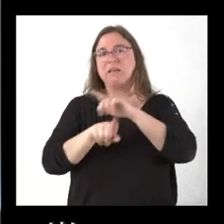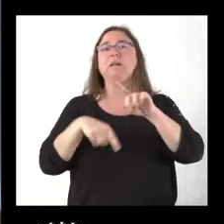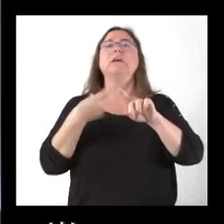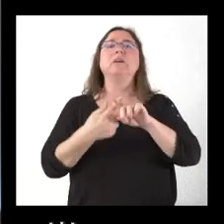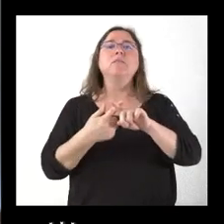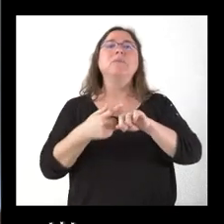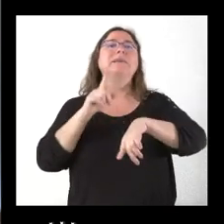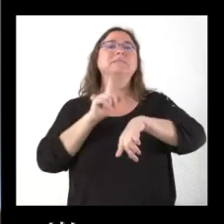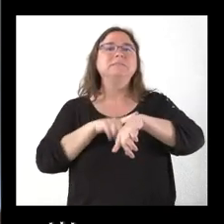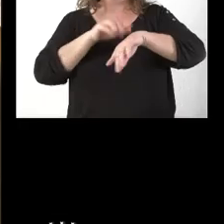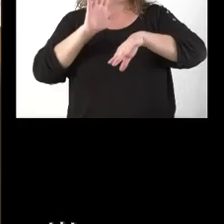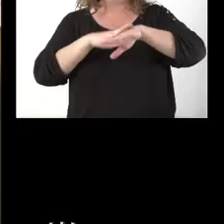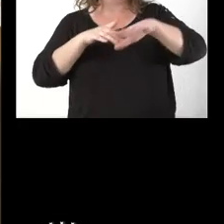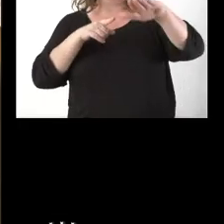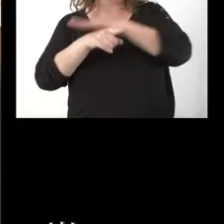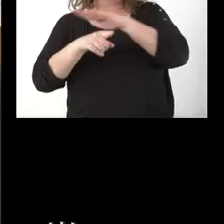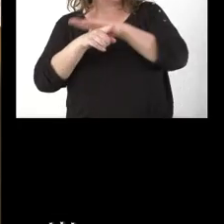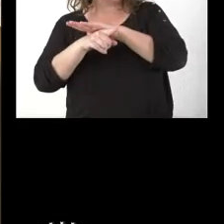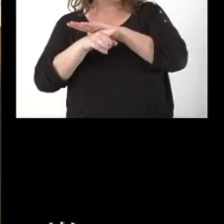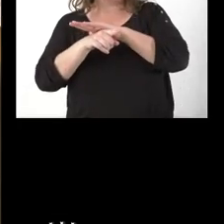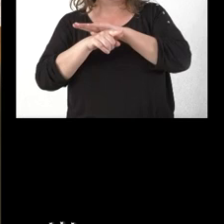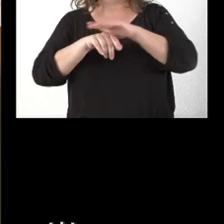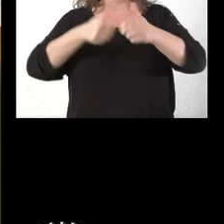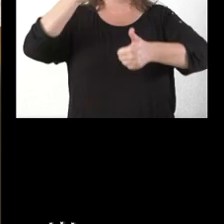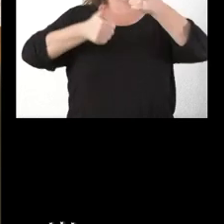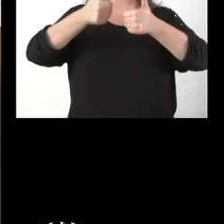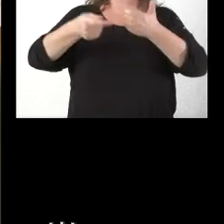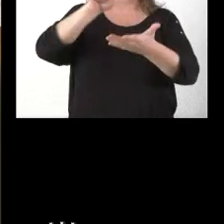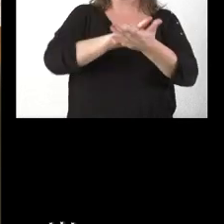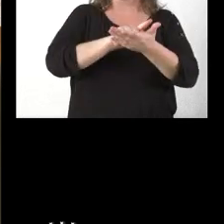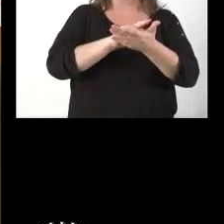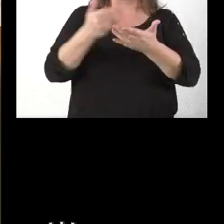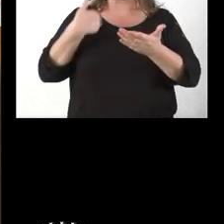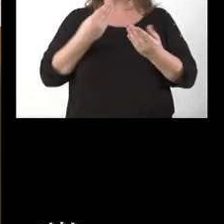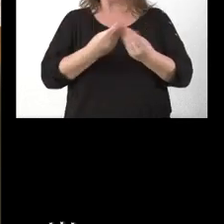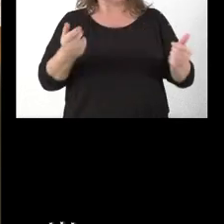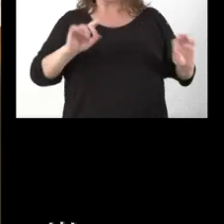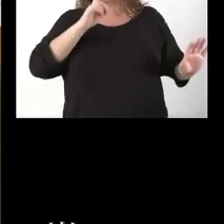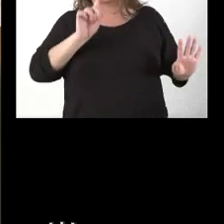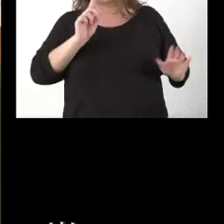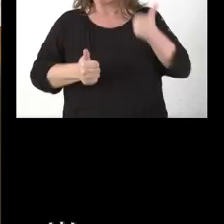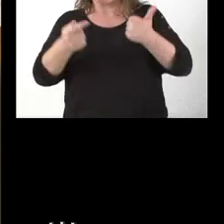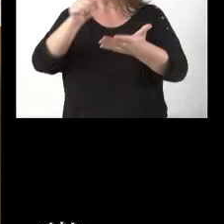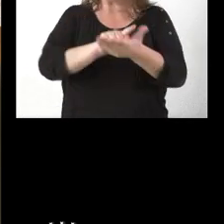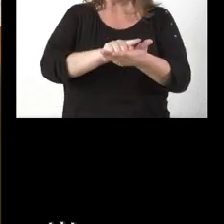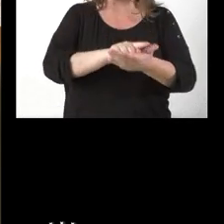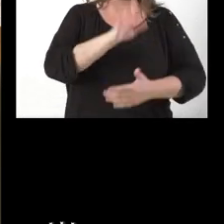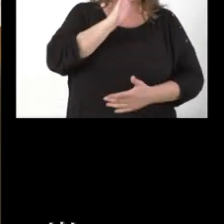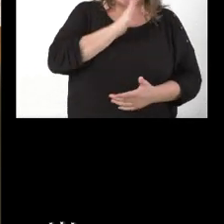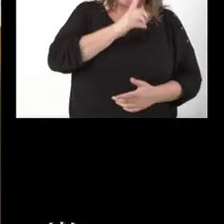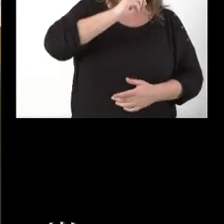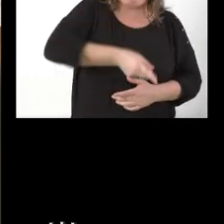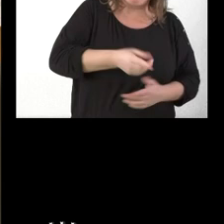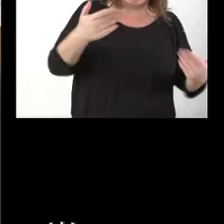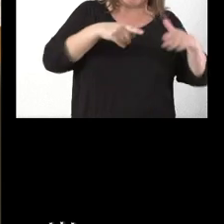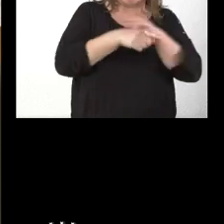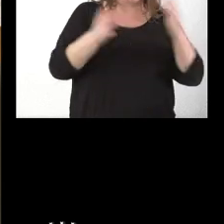gerente, se vuelve a convocar el concurso sin declarar de cierto la anterior y actualmente no hay director, hay gerente,